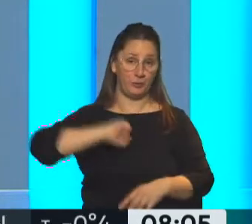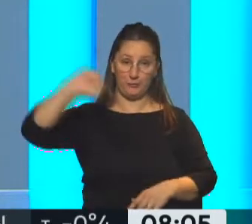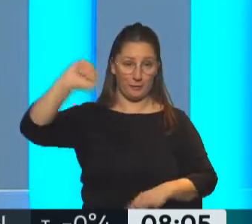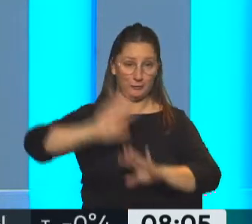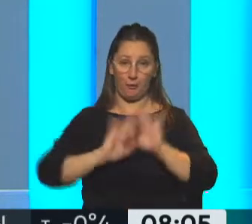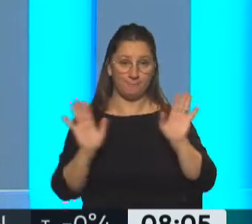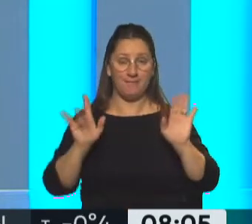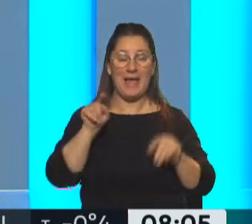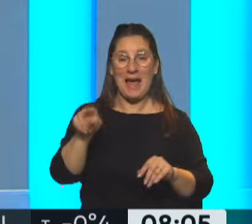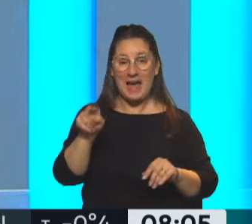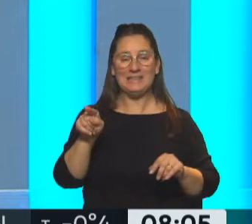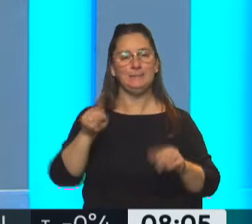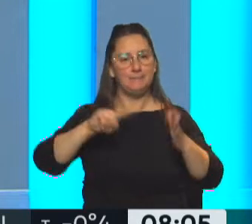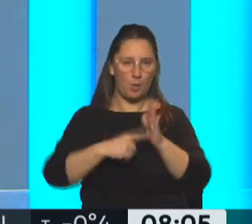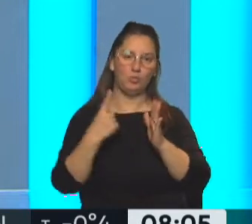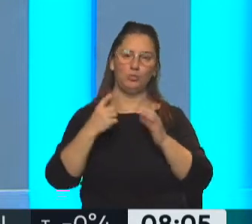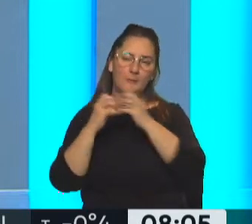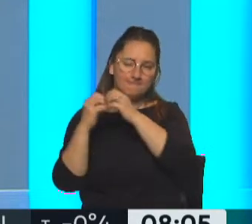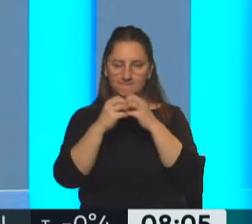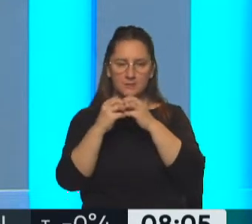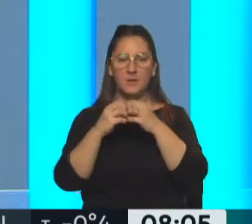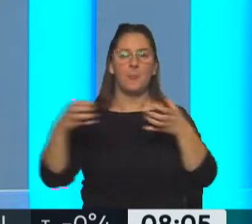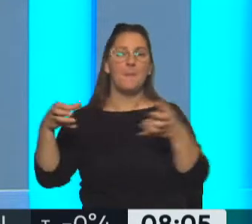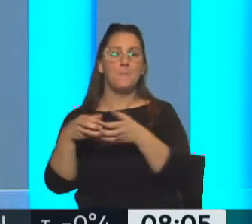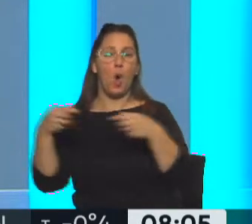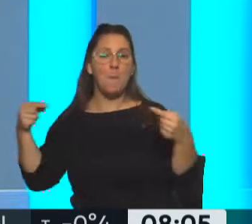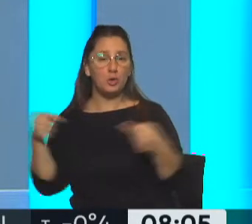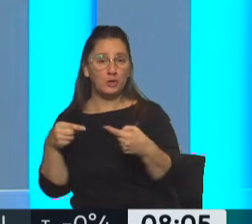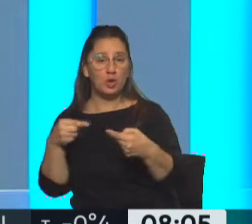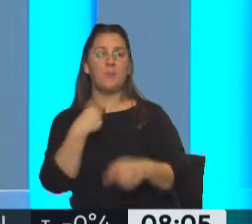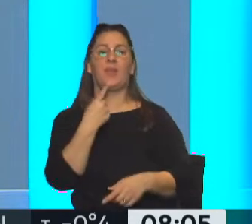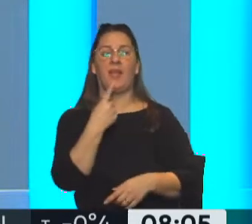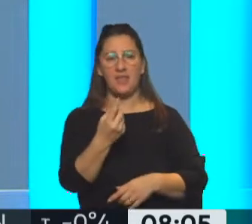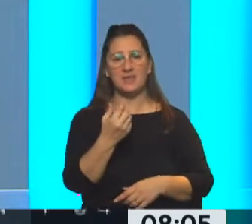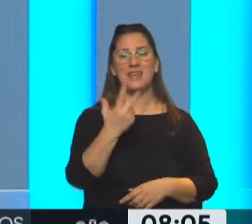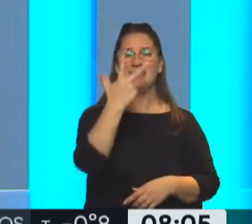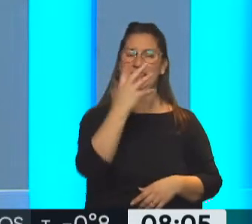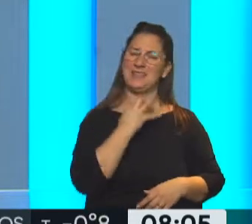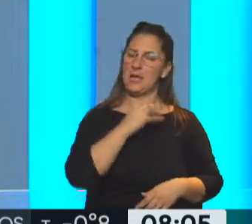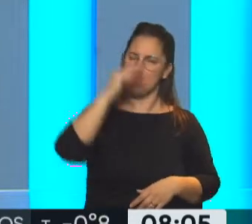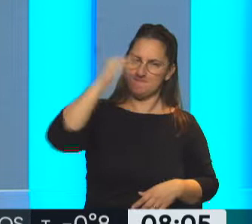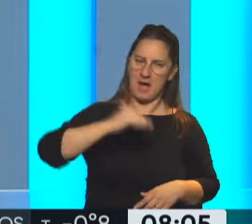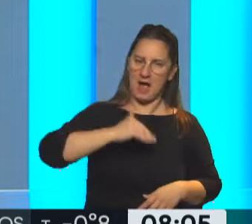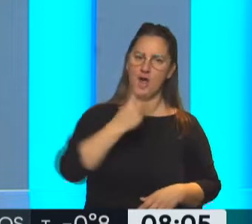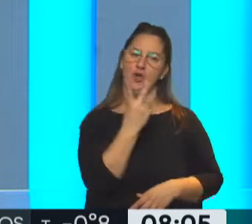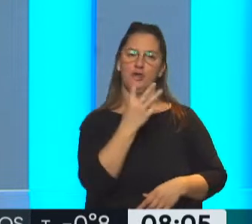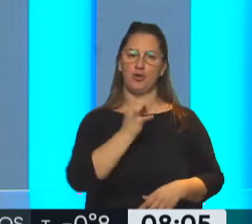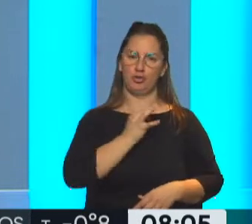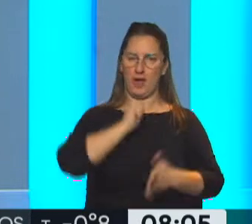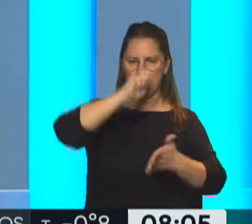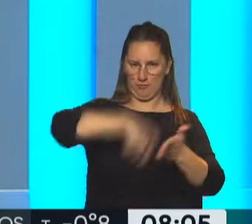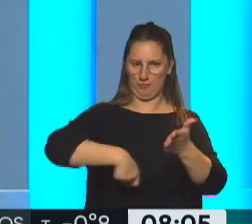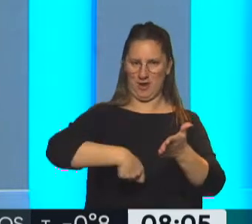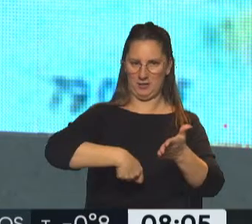Y entonces es ahí donde está la fuerte discusión. ¿Qué dice la oposición? Bajar de tres años a dos años la duración de los